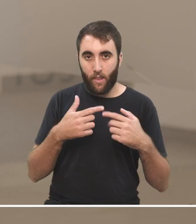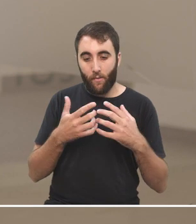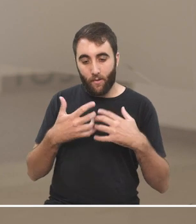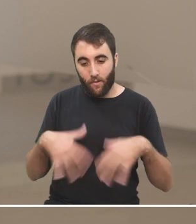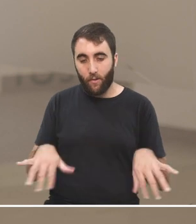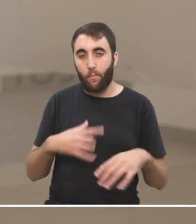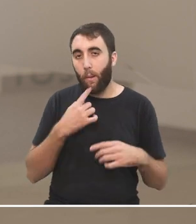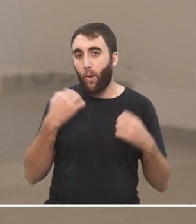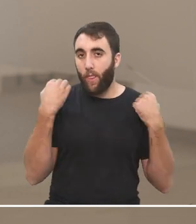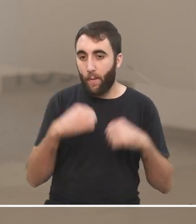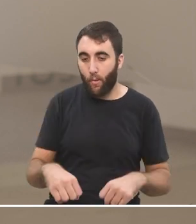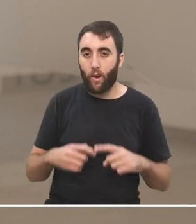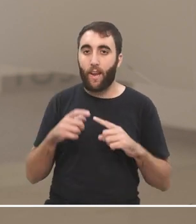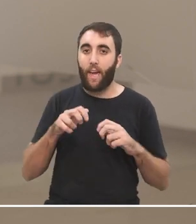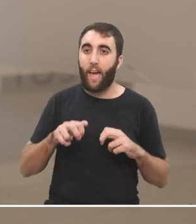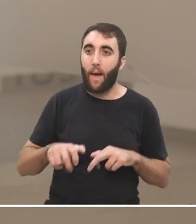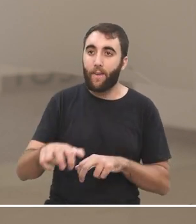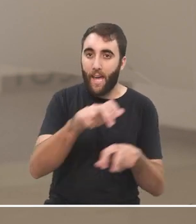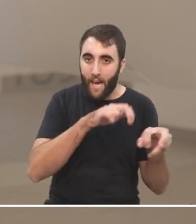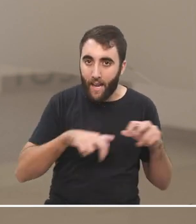ejemplo hacer deporte salir a caminar